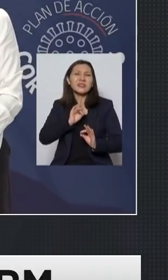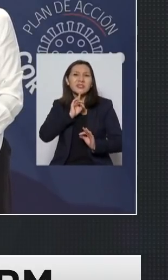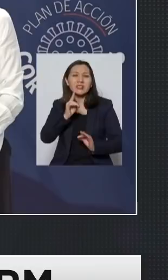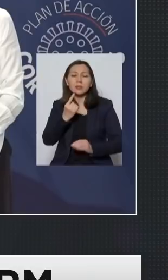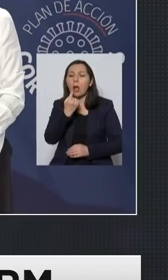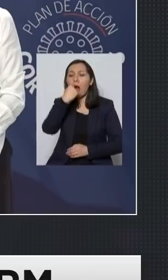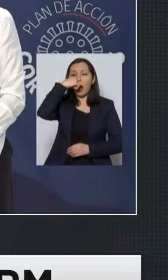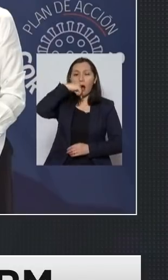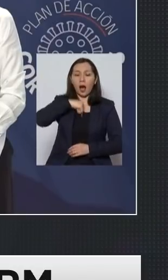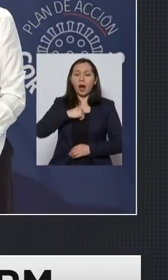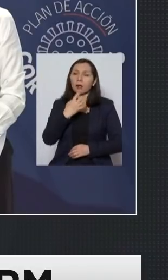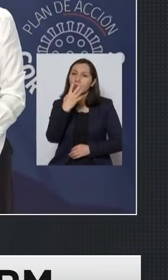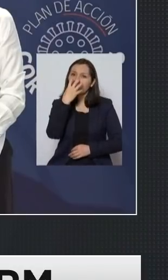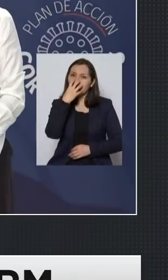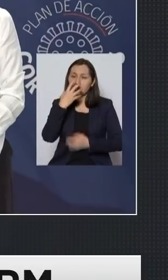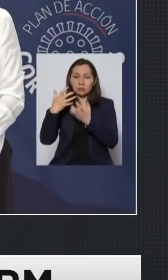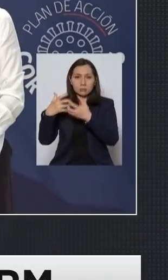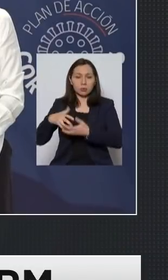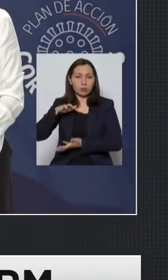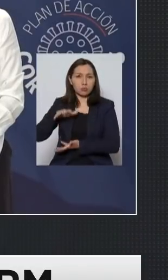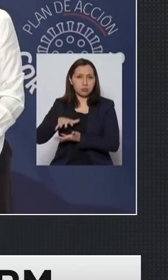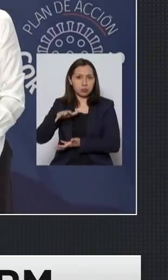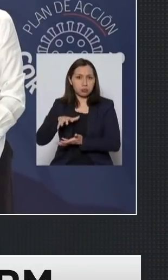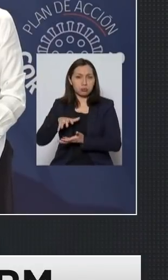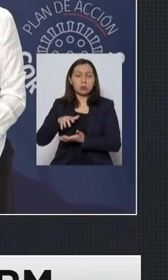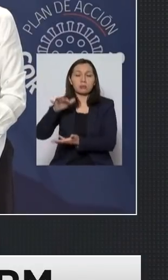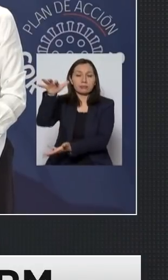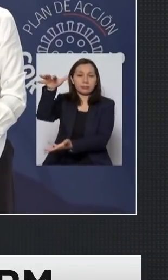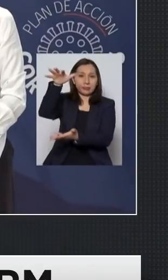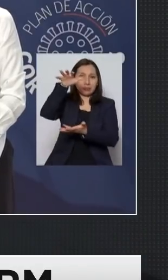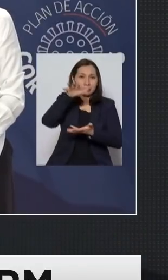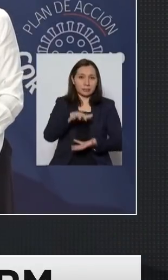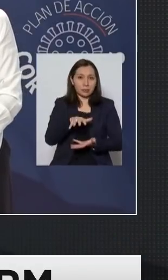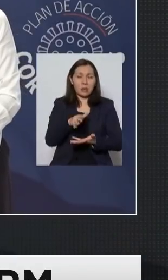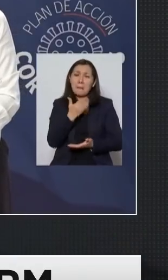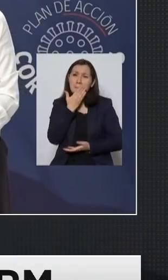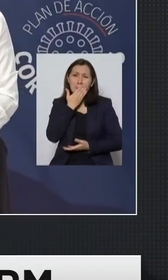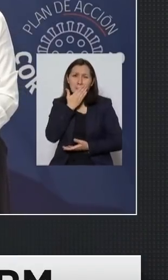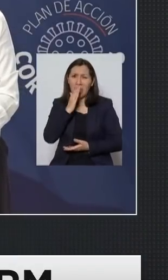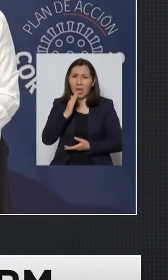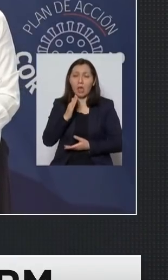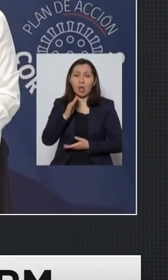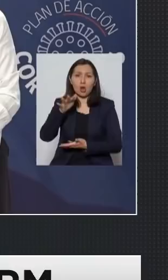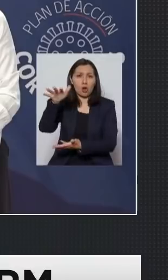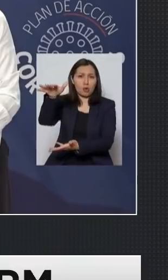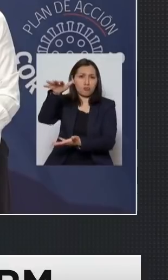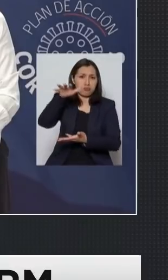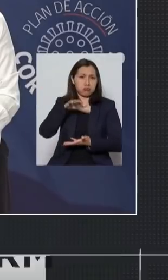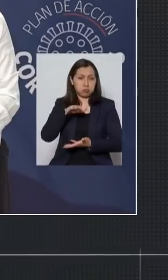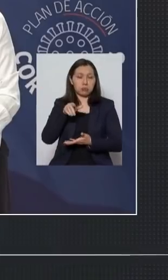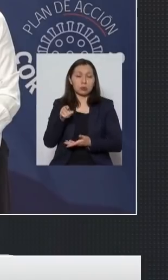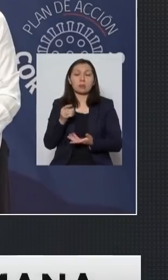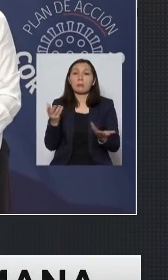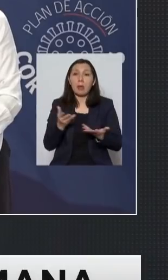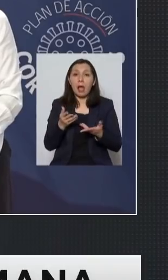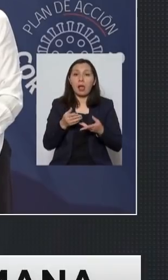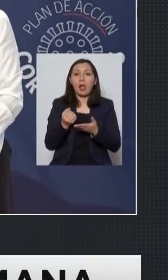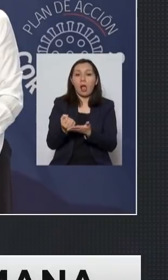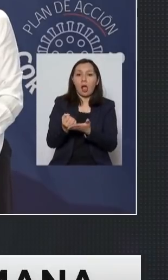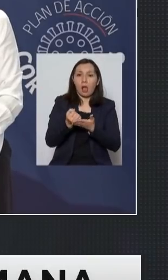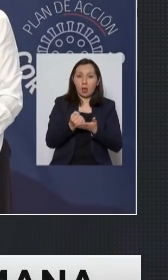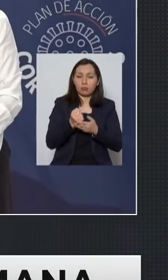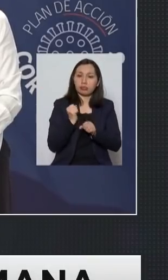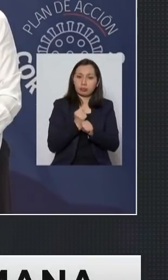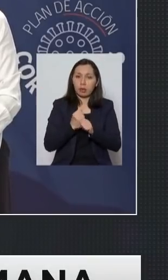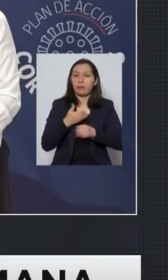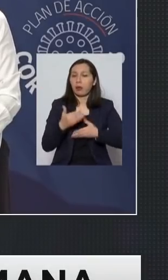son ventiladores mecánicos de alta carga de los mejores que hemos recibido para permitir no es cierto